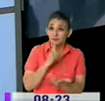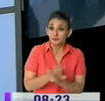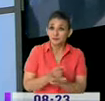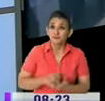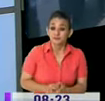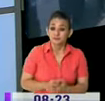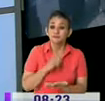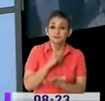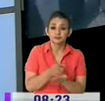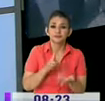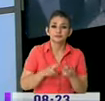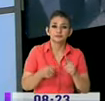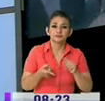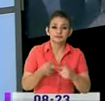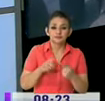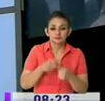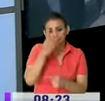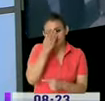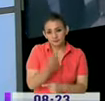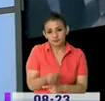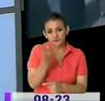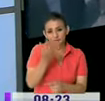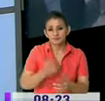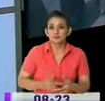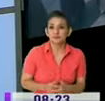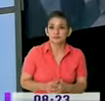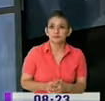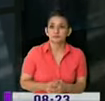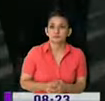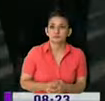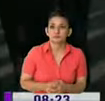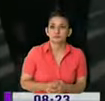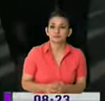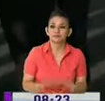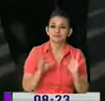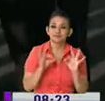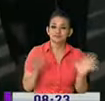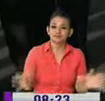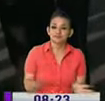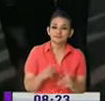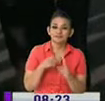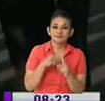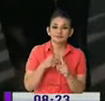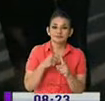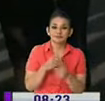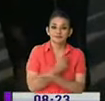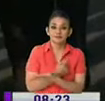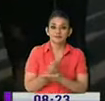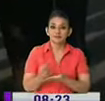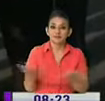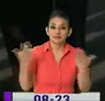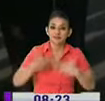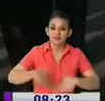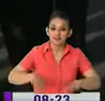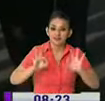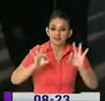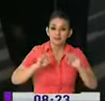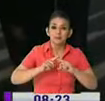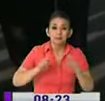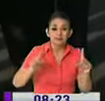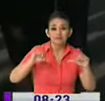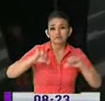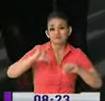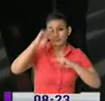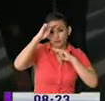Robert, amigos televidentes, muy buenos días. Así es, nosotros con toda la buena energía para terminar esta semana. Pero con malas